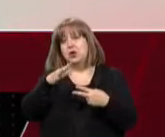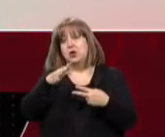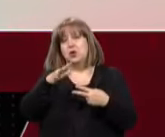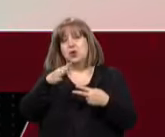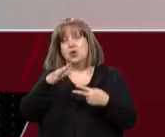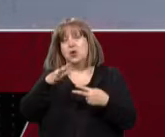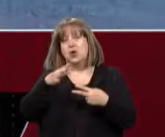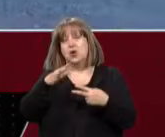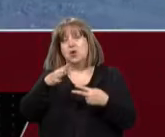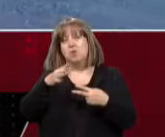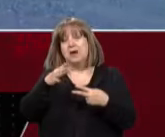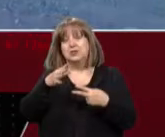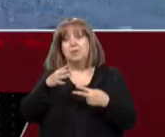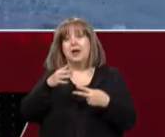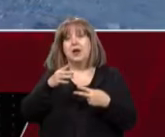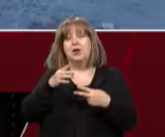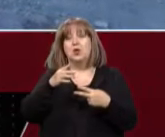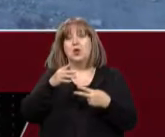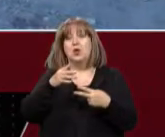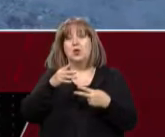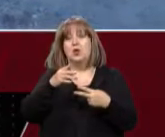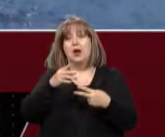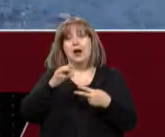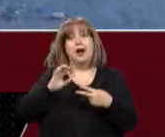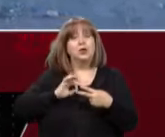mediados y fines de la...